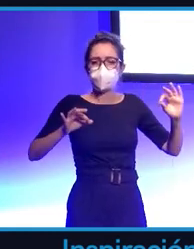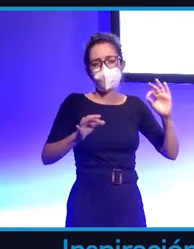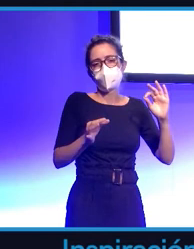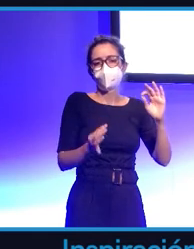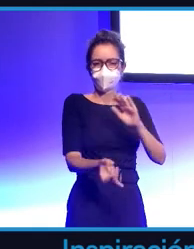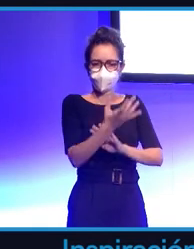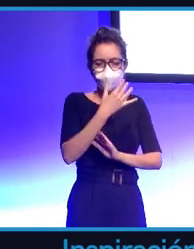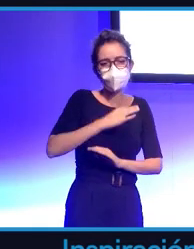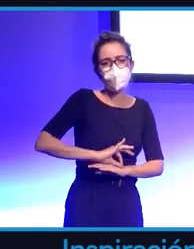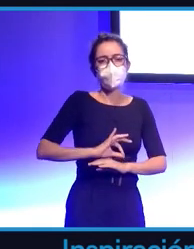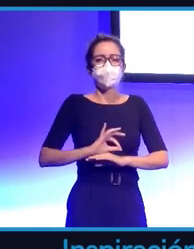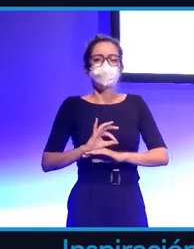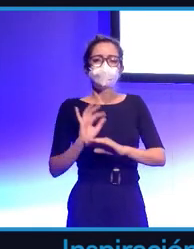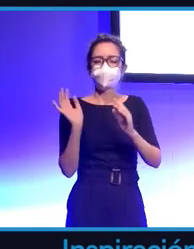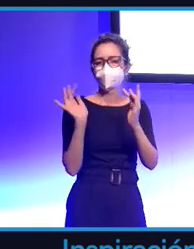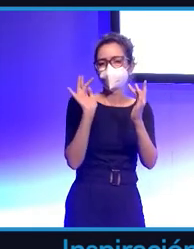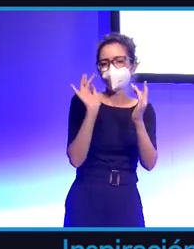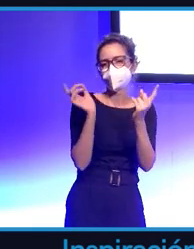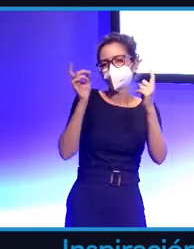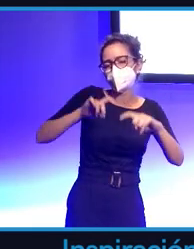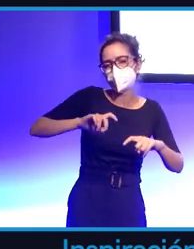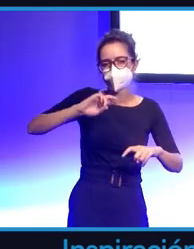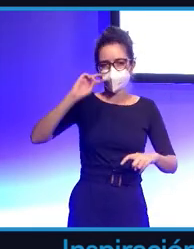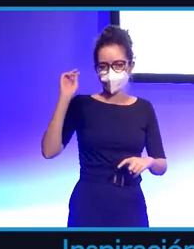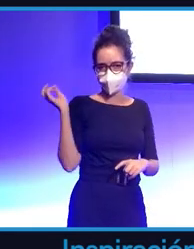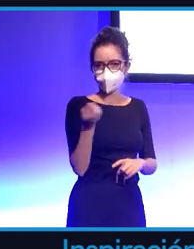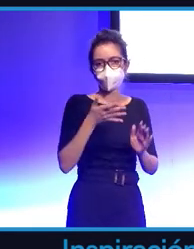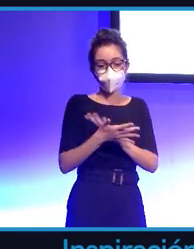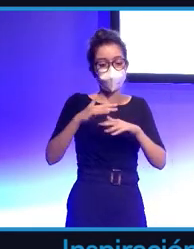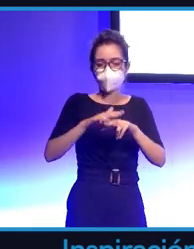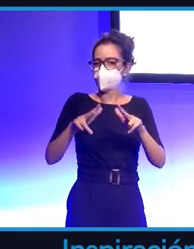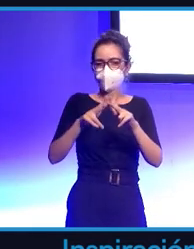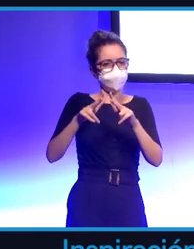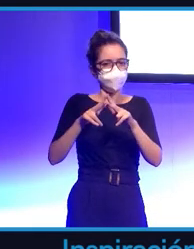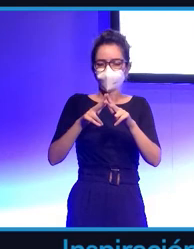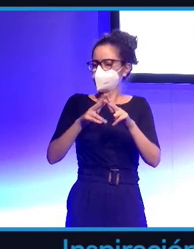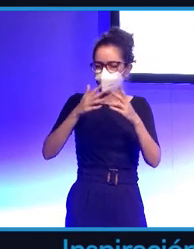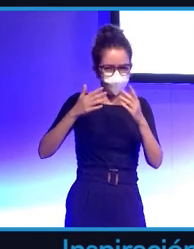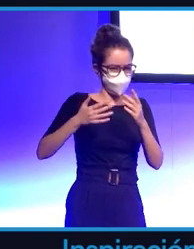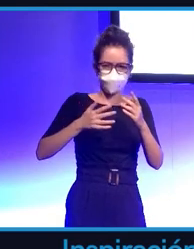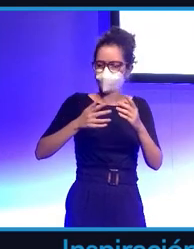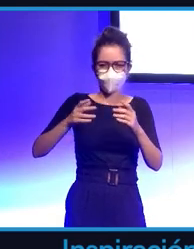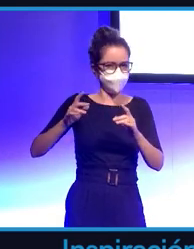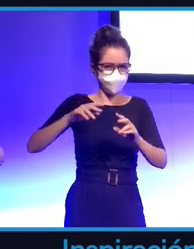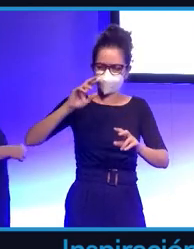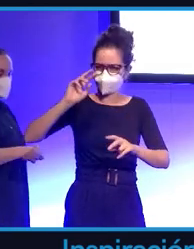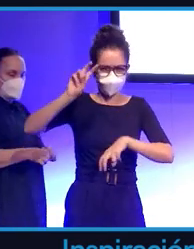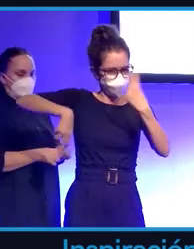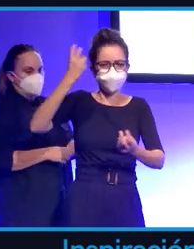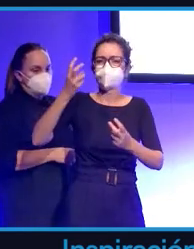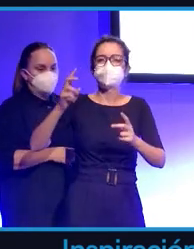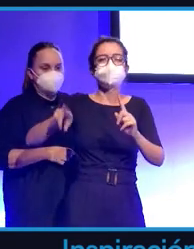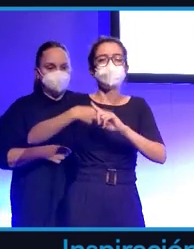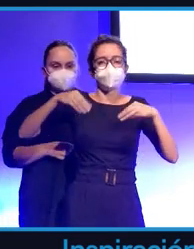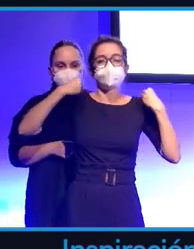ellos fuera va a ser un paso mucho más allá de todo lo que hemos vivido hasta ahora en las redes sociales pero mucho más divertido. El sentimiento de